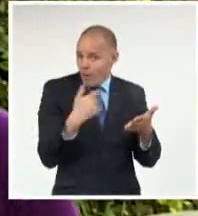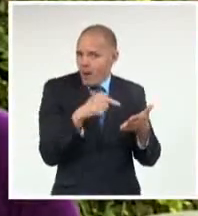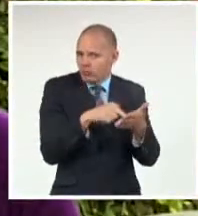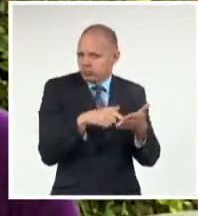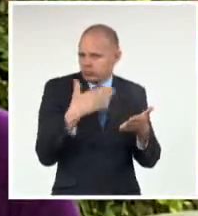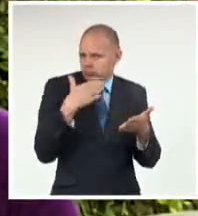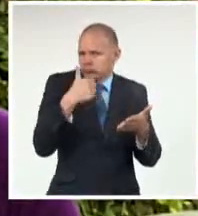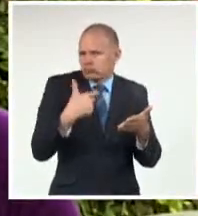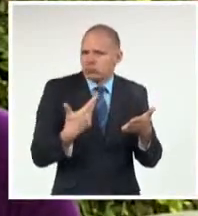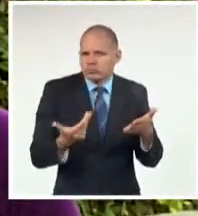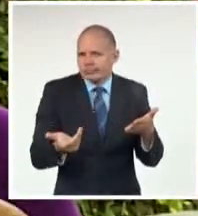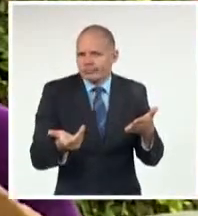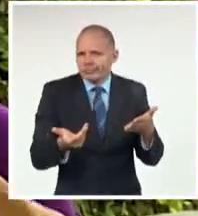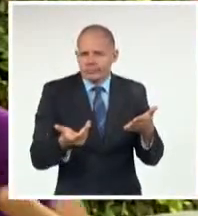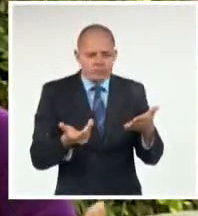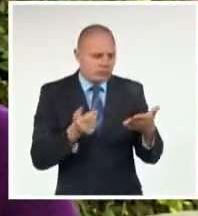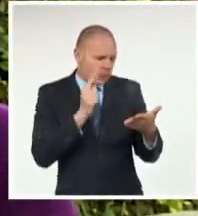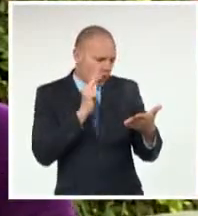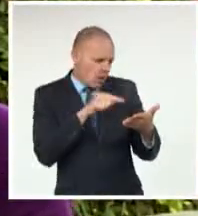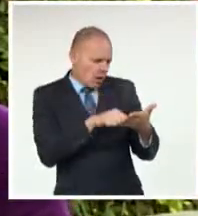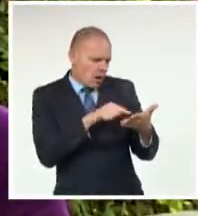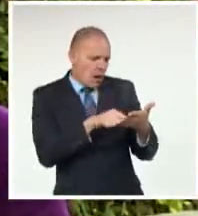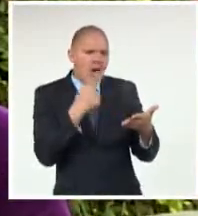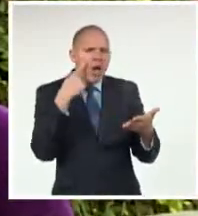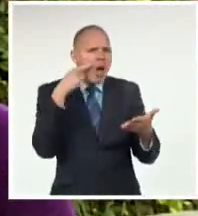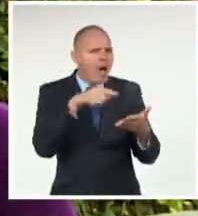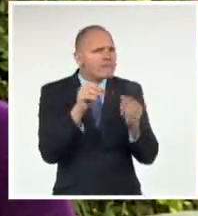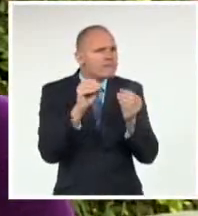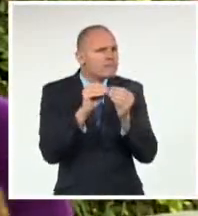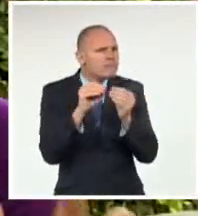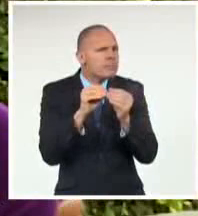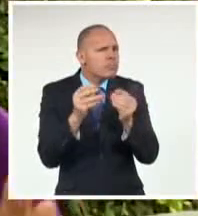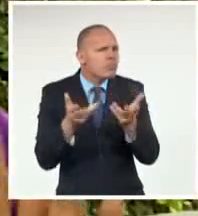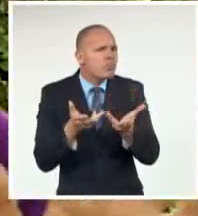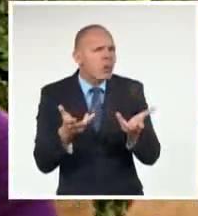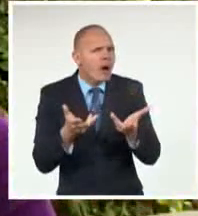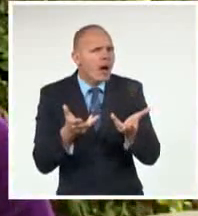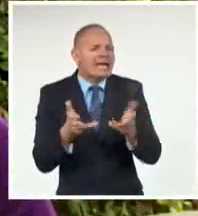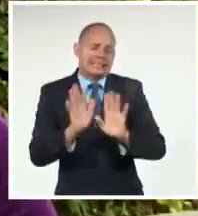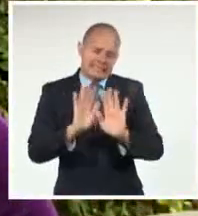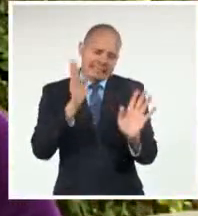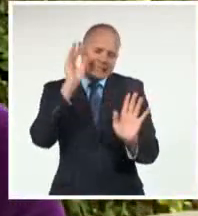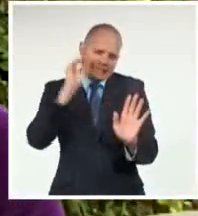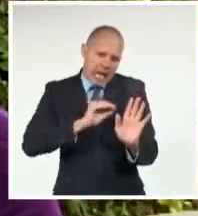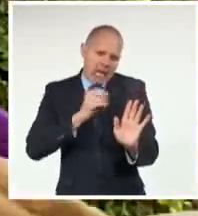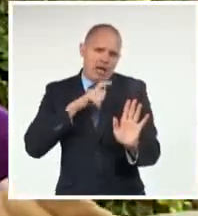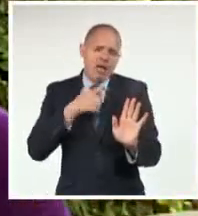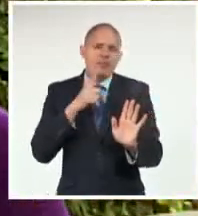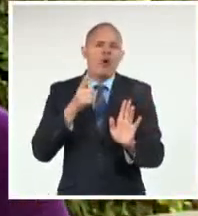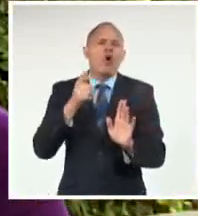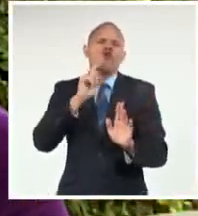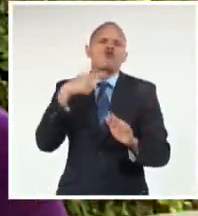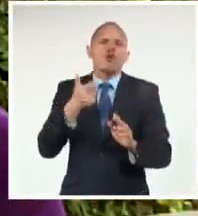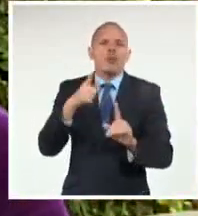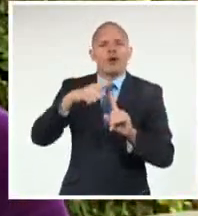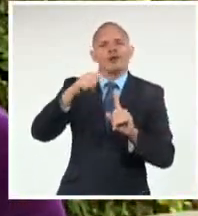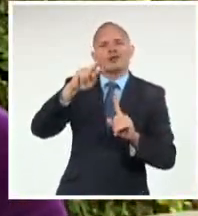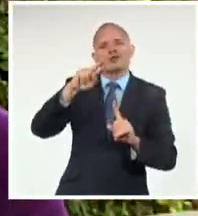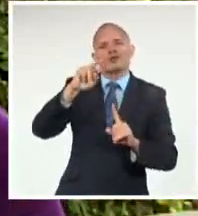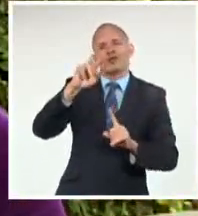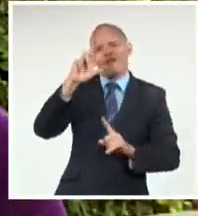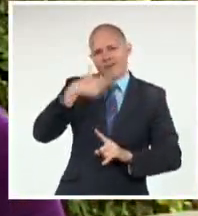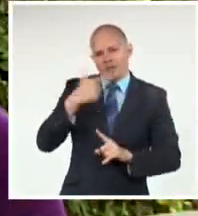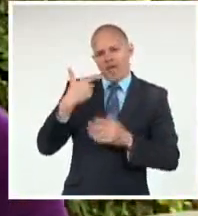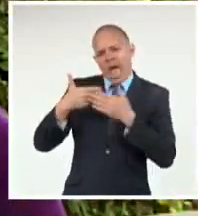Que hay La similitud La diferencia Era la epocal Pero la similitud De cosas